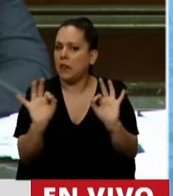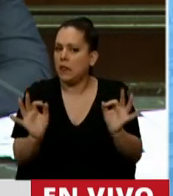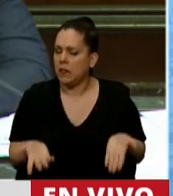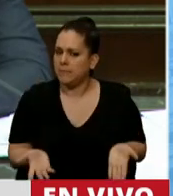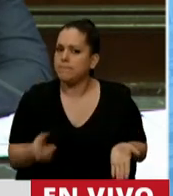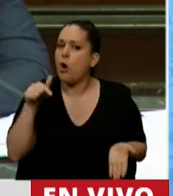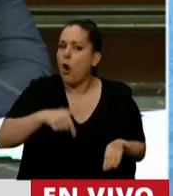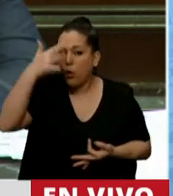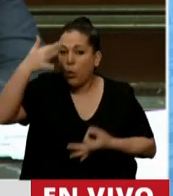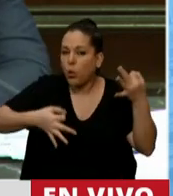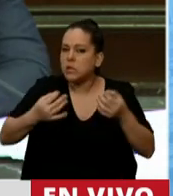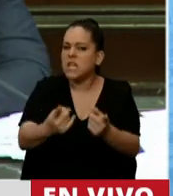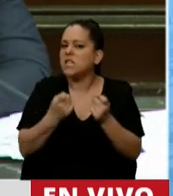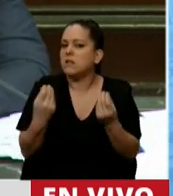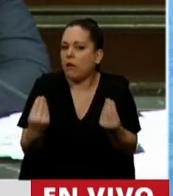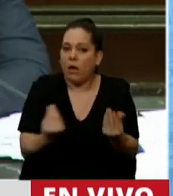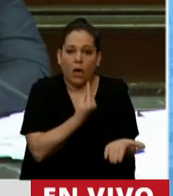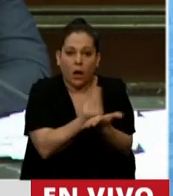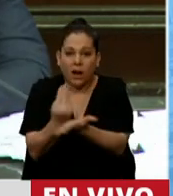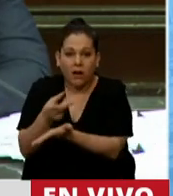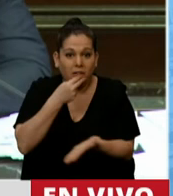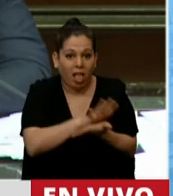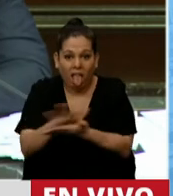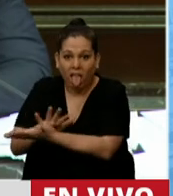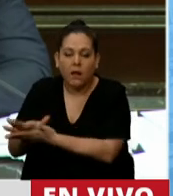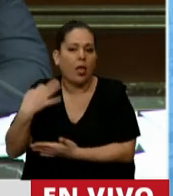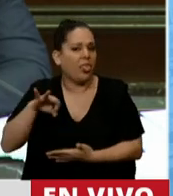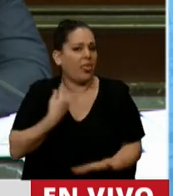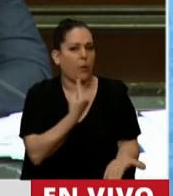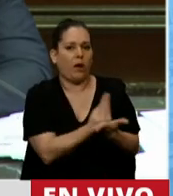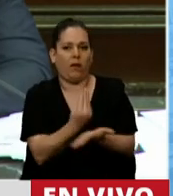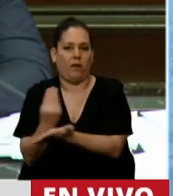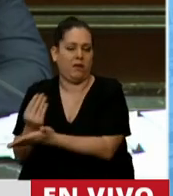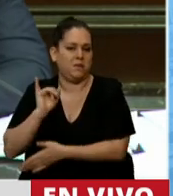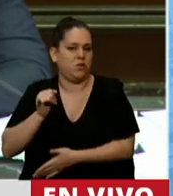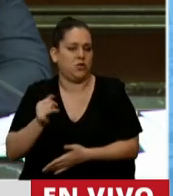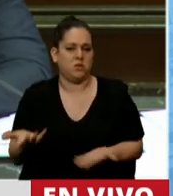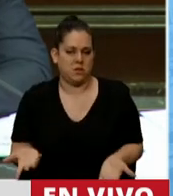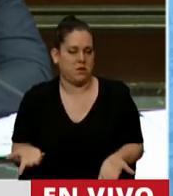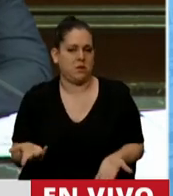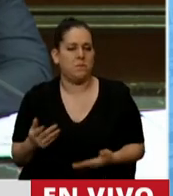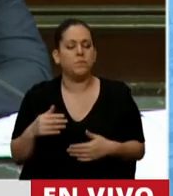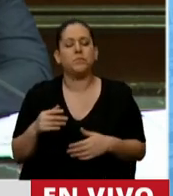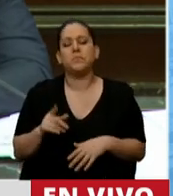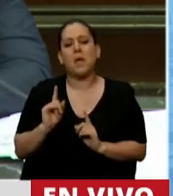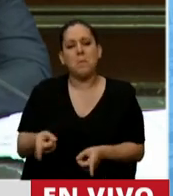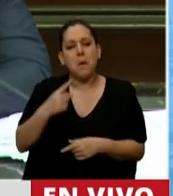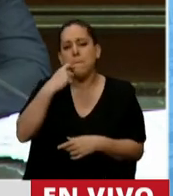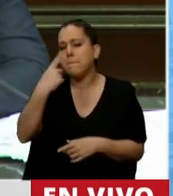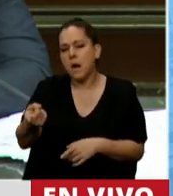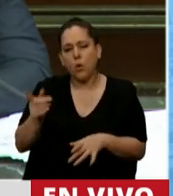Justicia es eso, cubrir los cargos vacantes. Por ende, le pregunto, señor Ministro, en términos muy concretos,